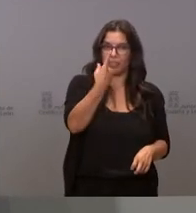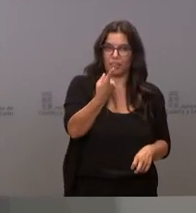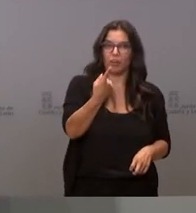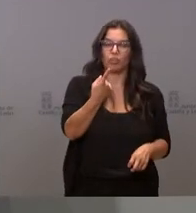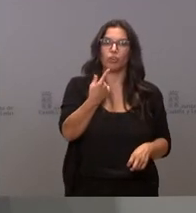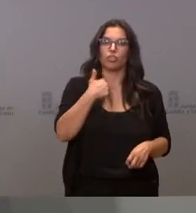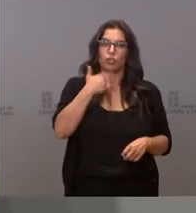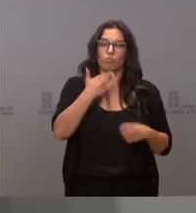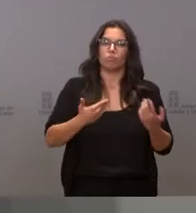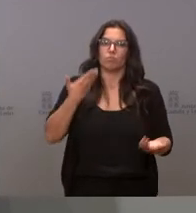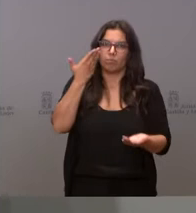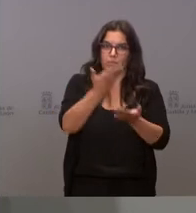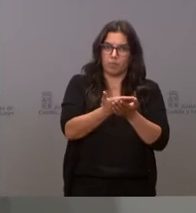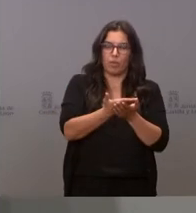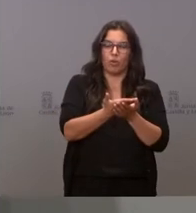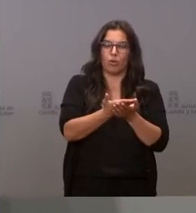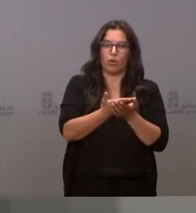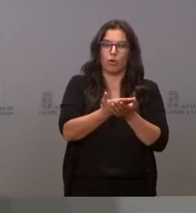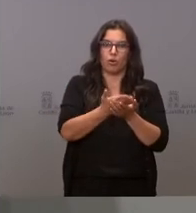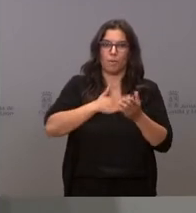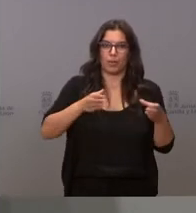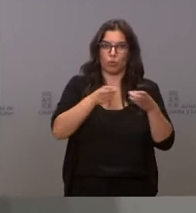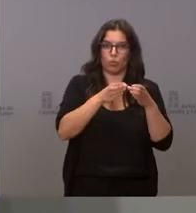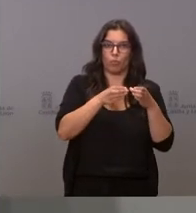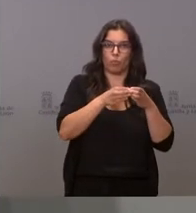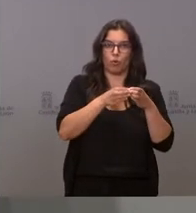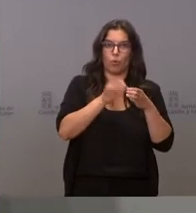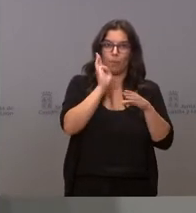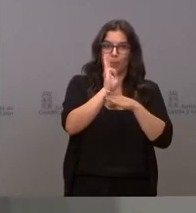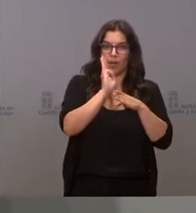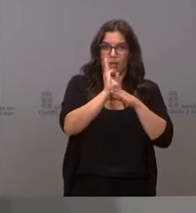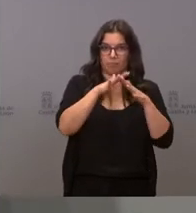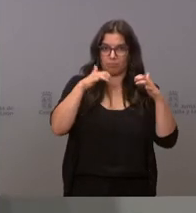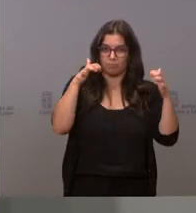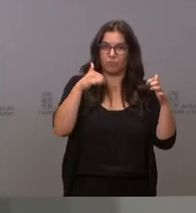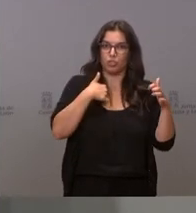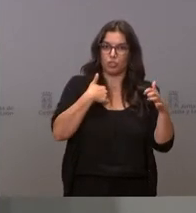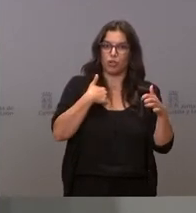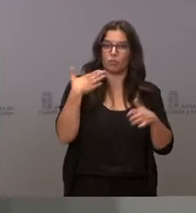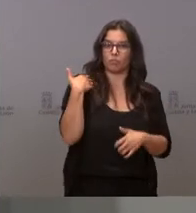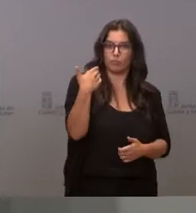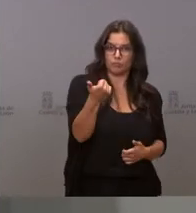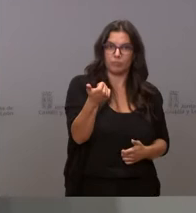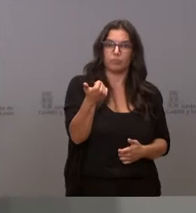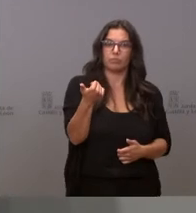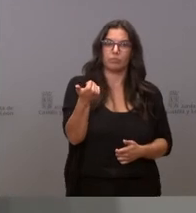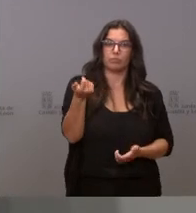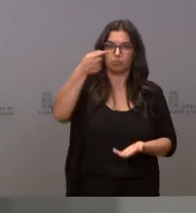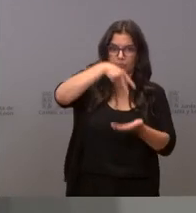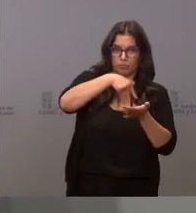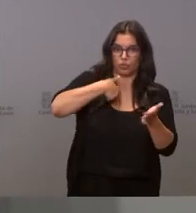solicitar a mi grupo político, a mi grupo parlamentario, mi presencia en la misma,